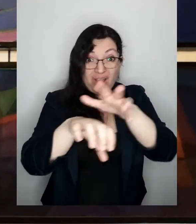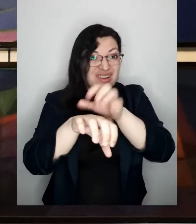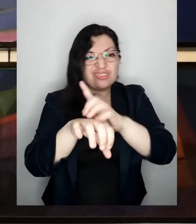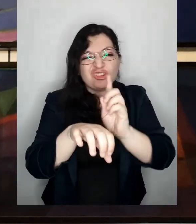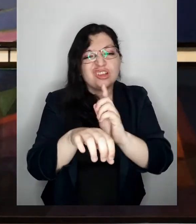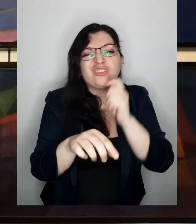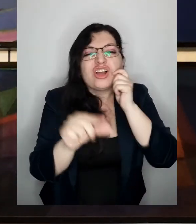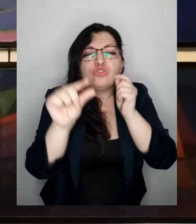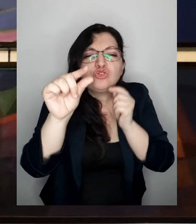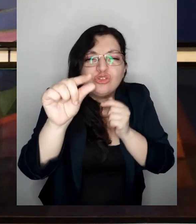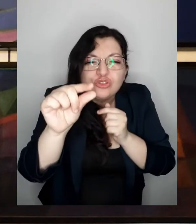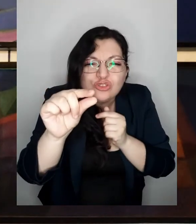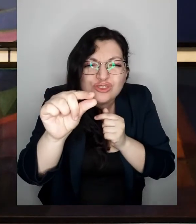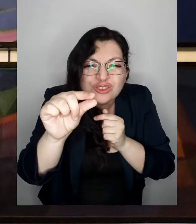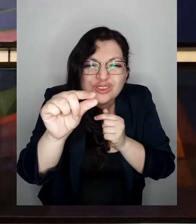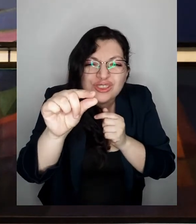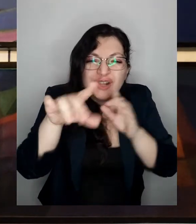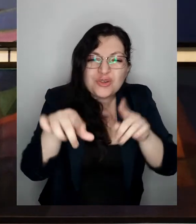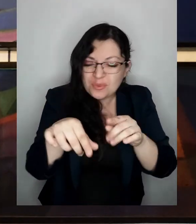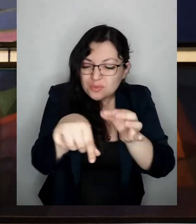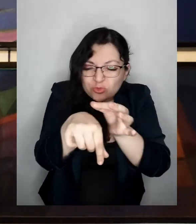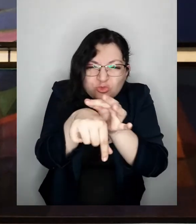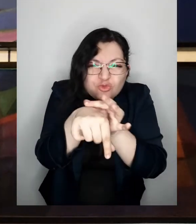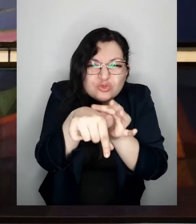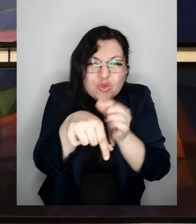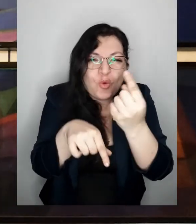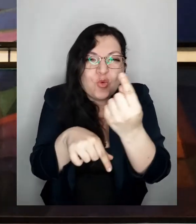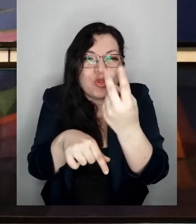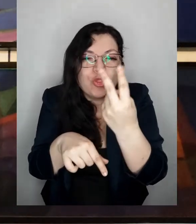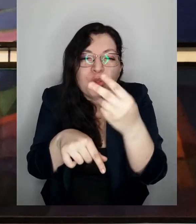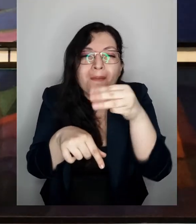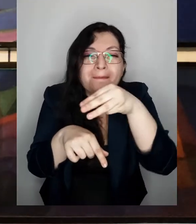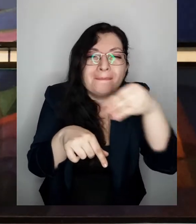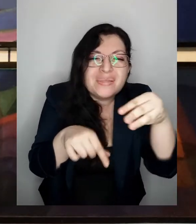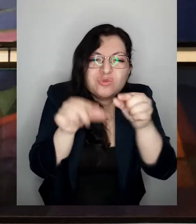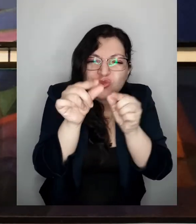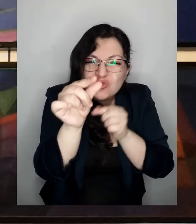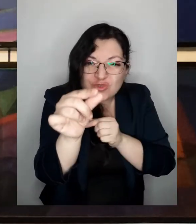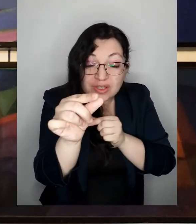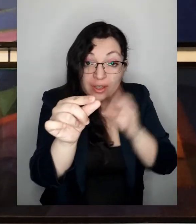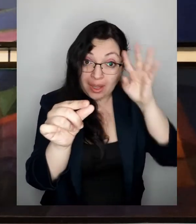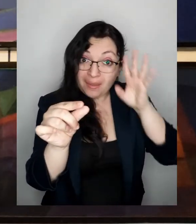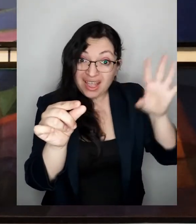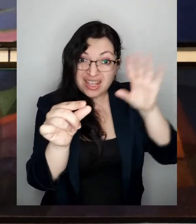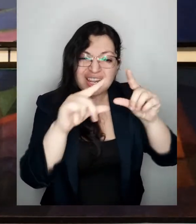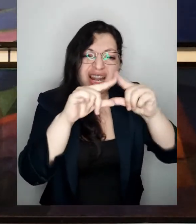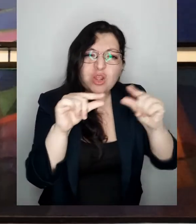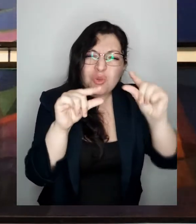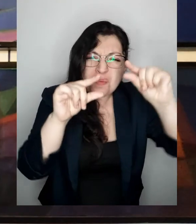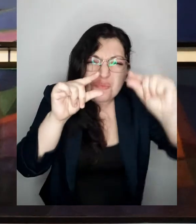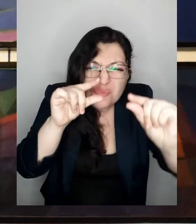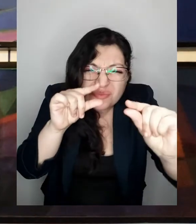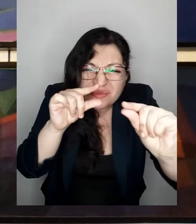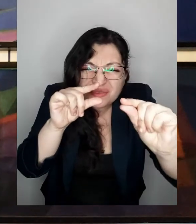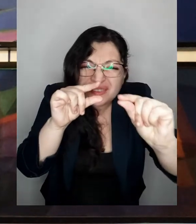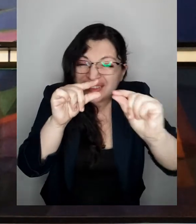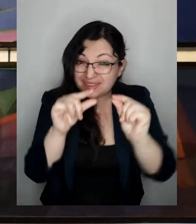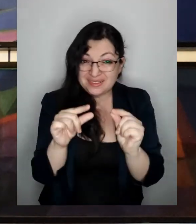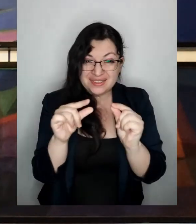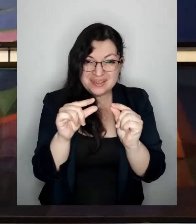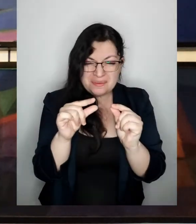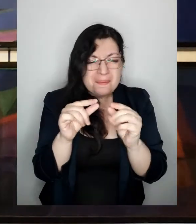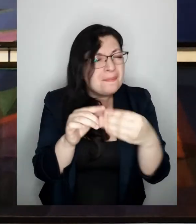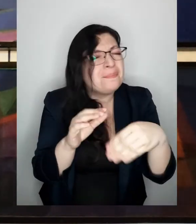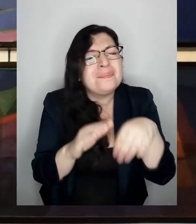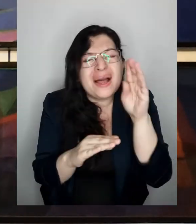mucho más pequeña como una mostacilla de 1 o 2 milímetros imagínate como sería la luna sería una cosa muchísimo